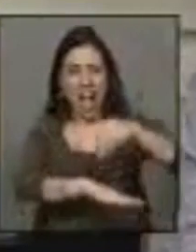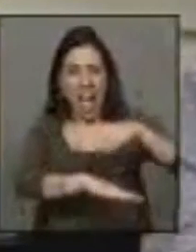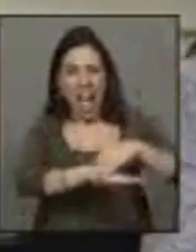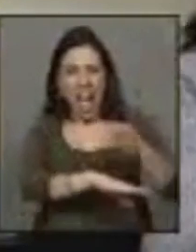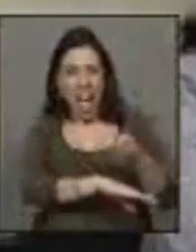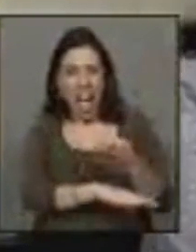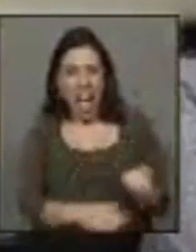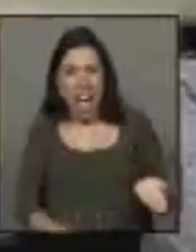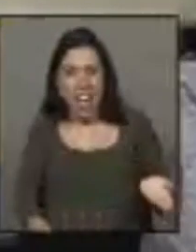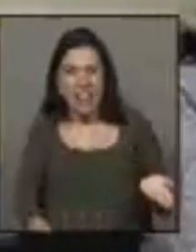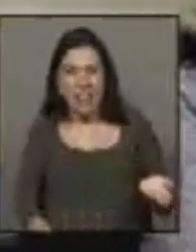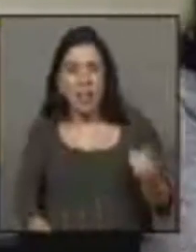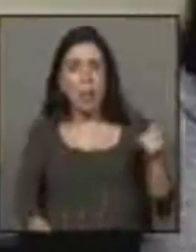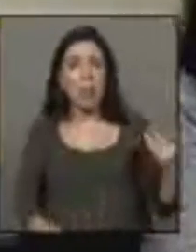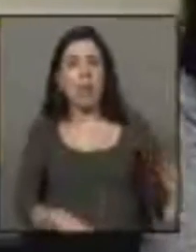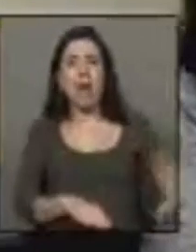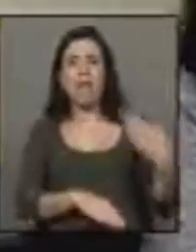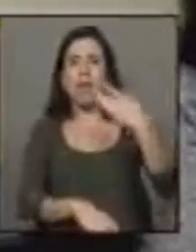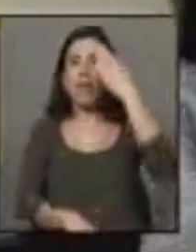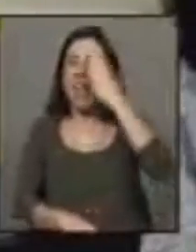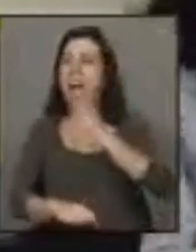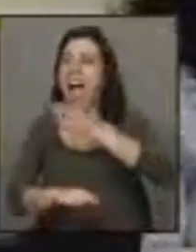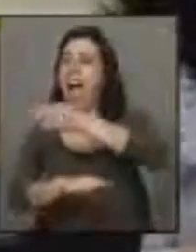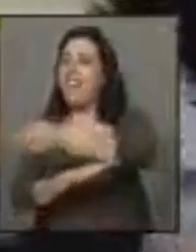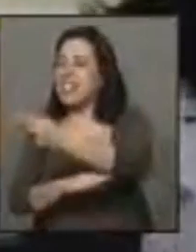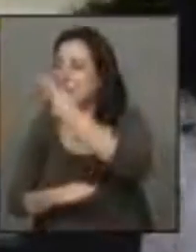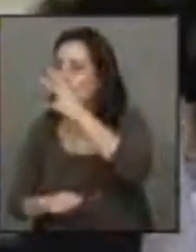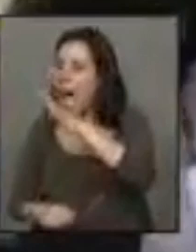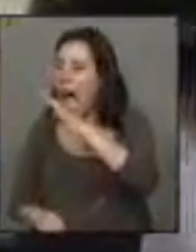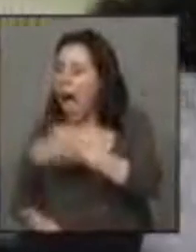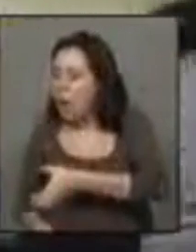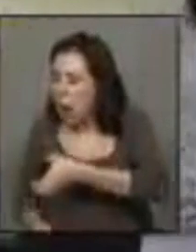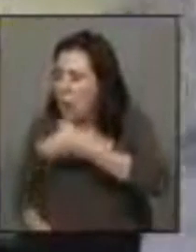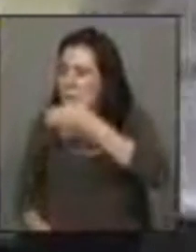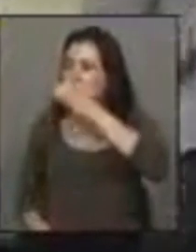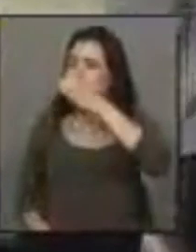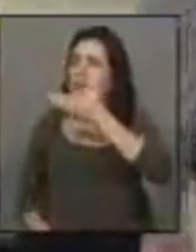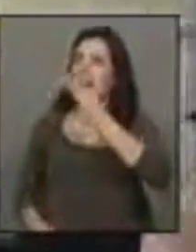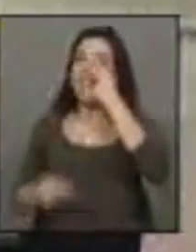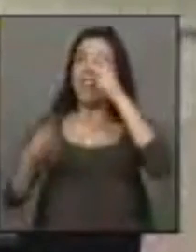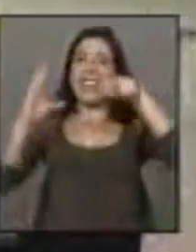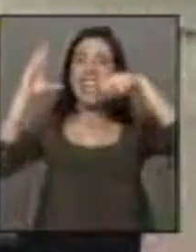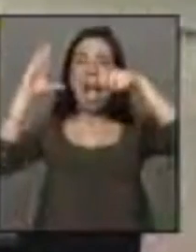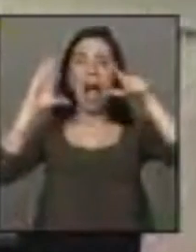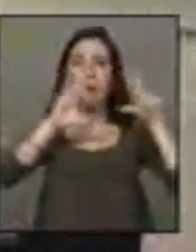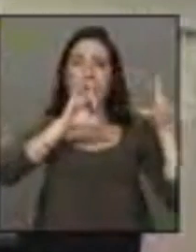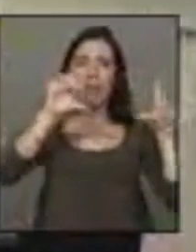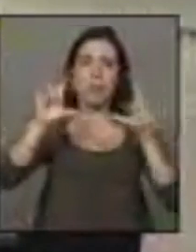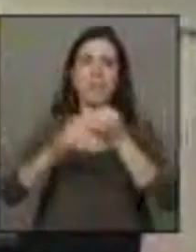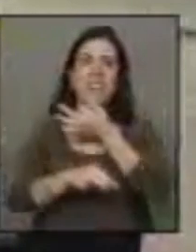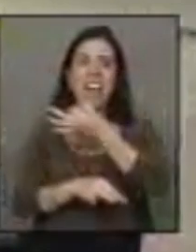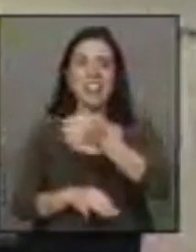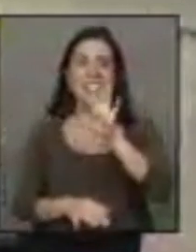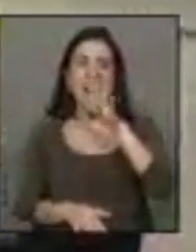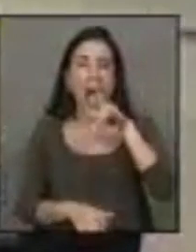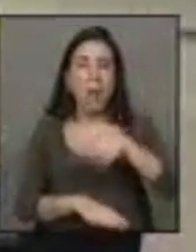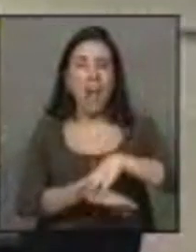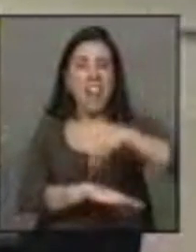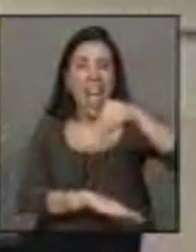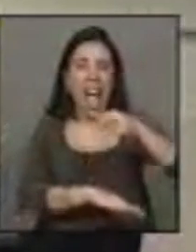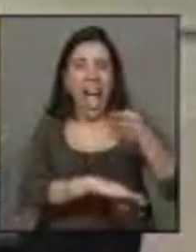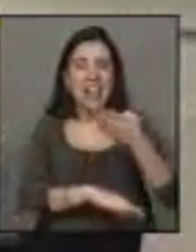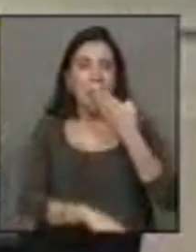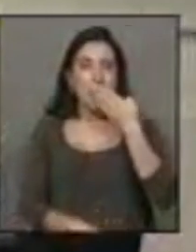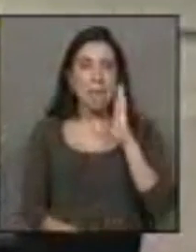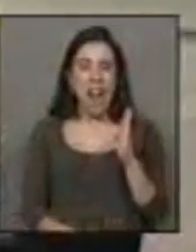manera? No porque él haya ido un día a visitar la planta y tomarse un vaso de agua frente a las cámaras, va a anunciar que el agua de Arica es de la